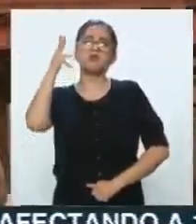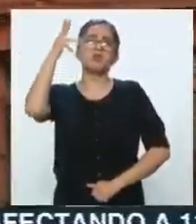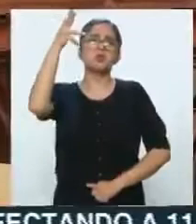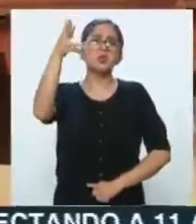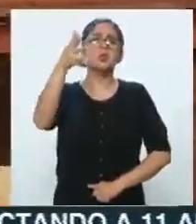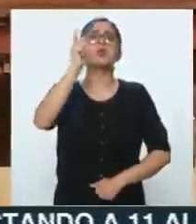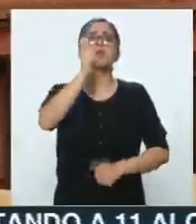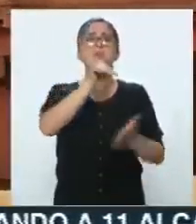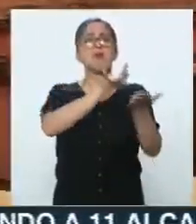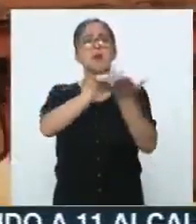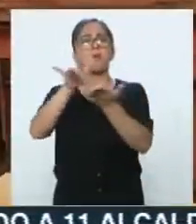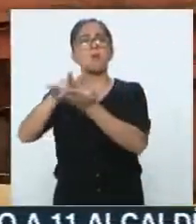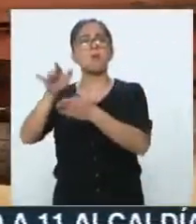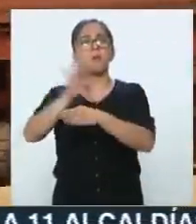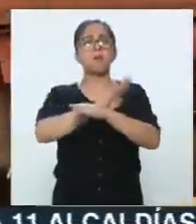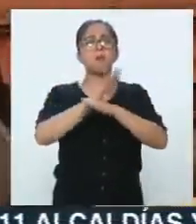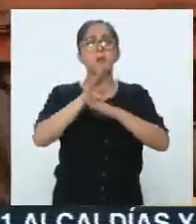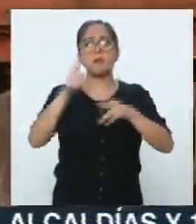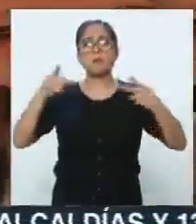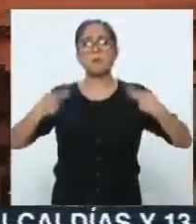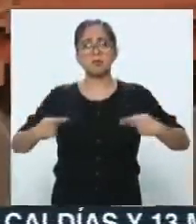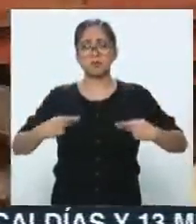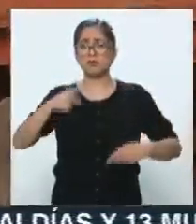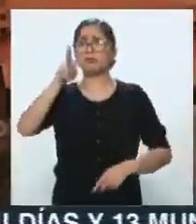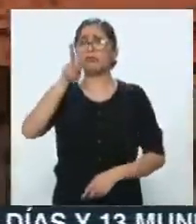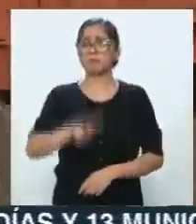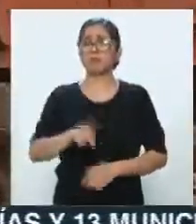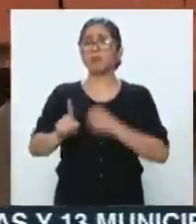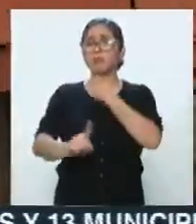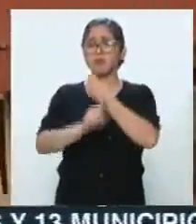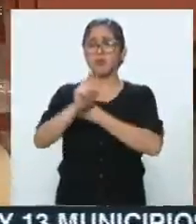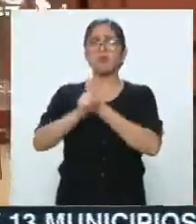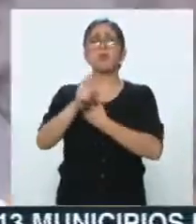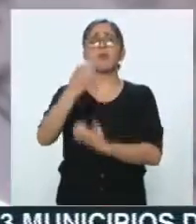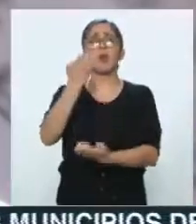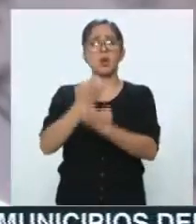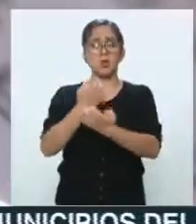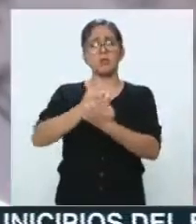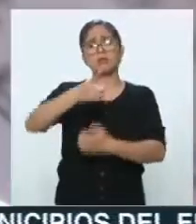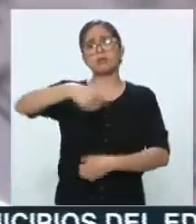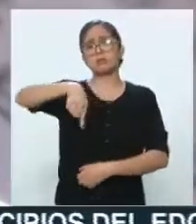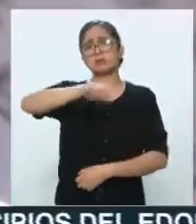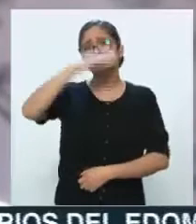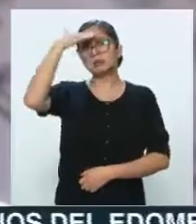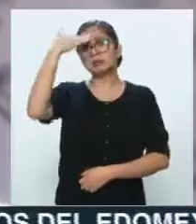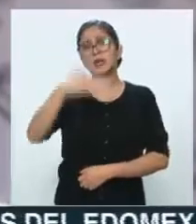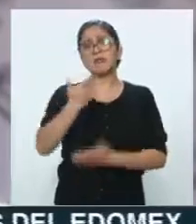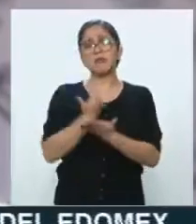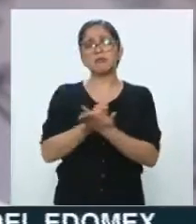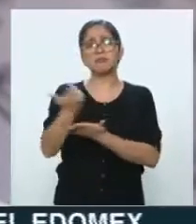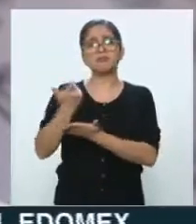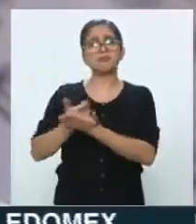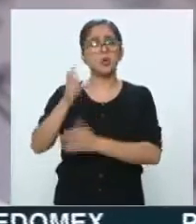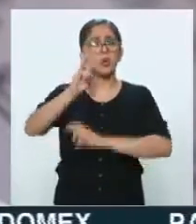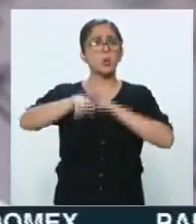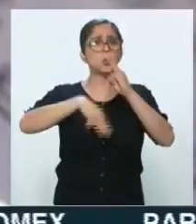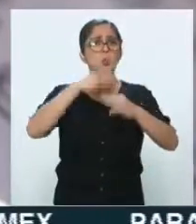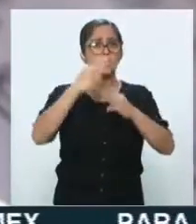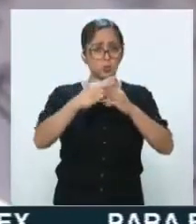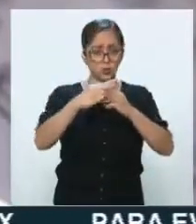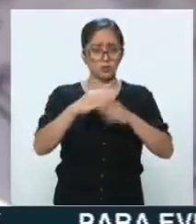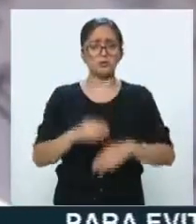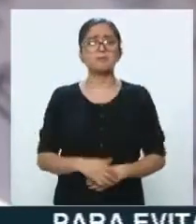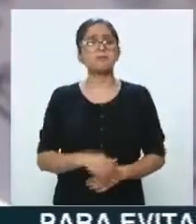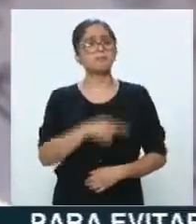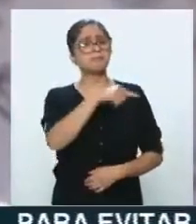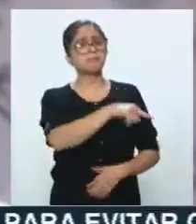en una etapa de grave crisis económica a nivel mundial. Una negociación que puso a salvo la